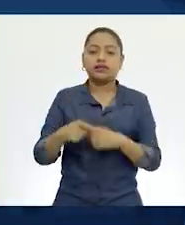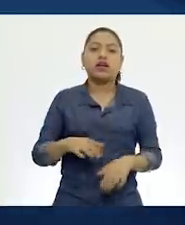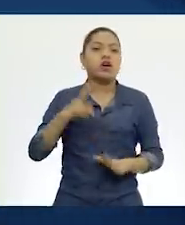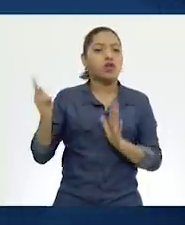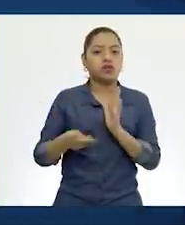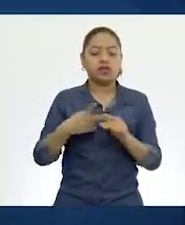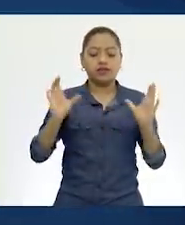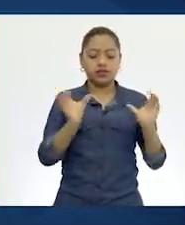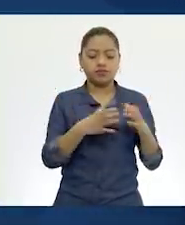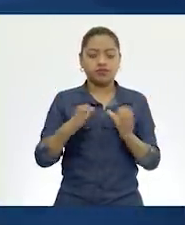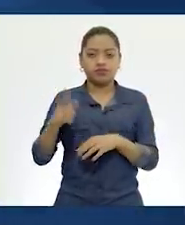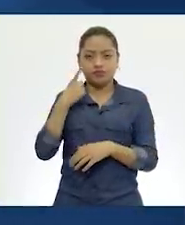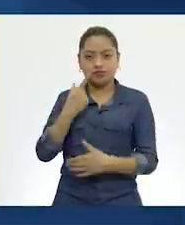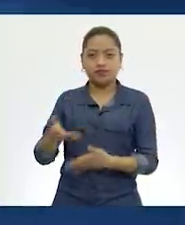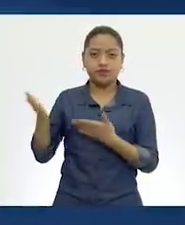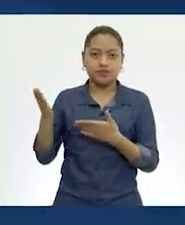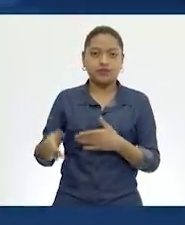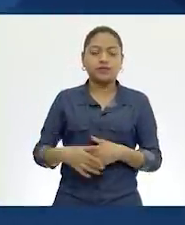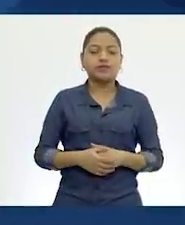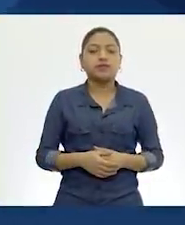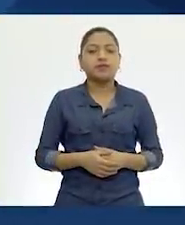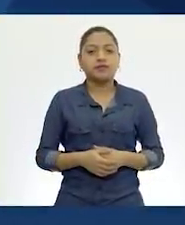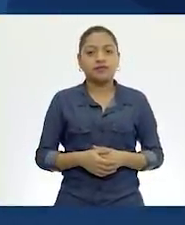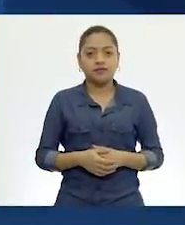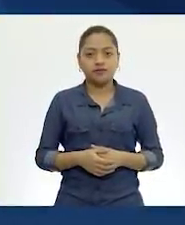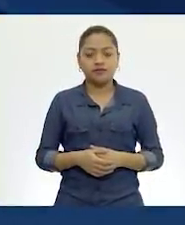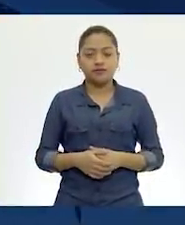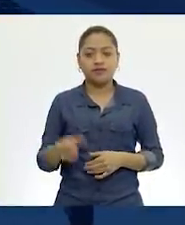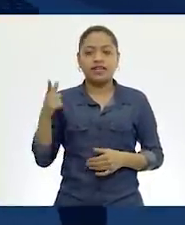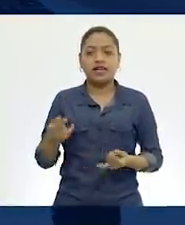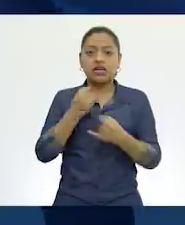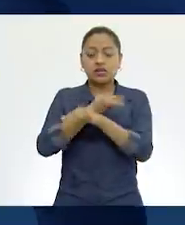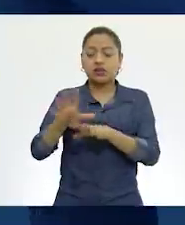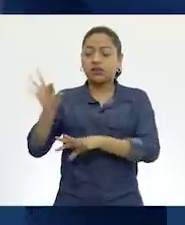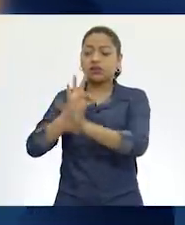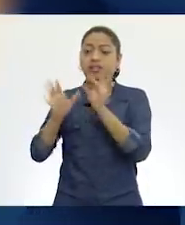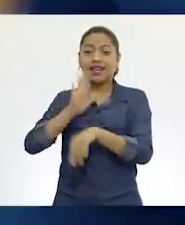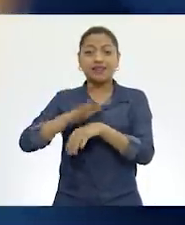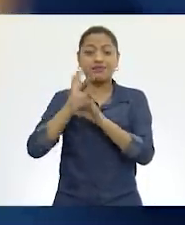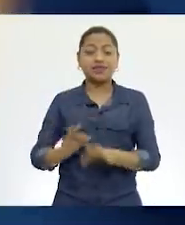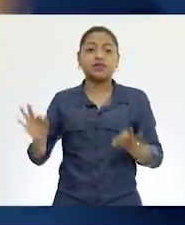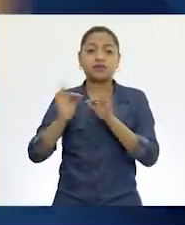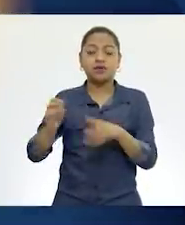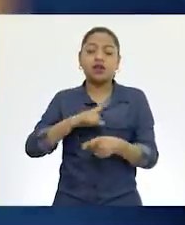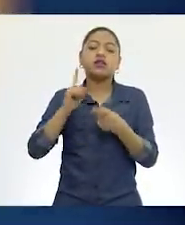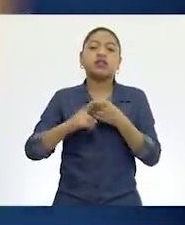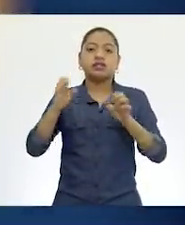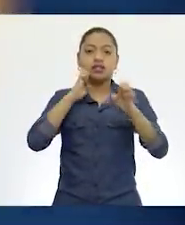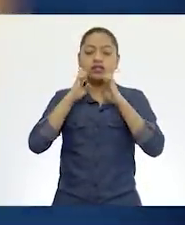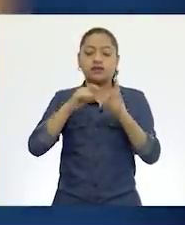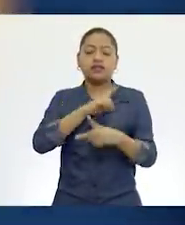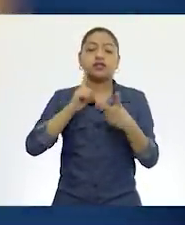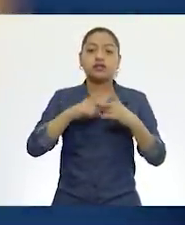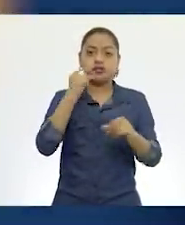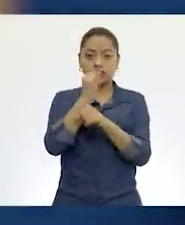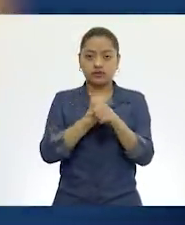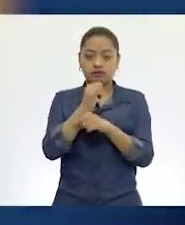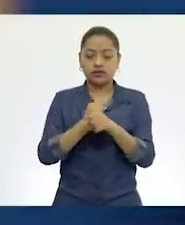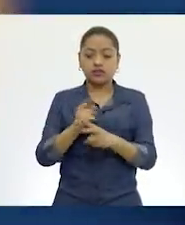más. Y tenemos estas fuentes primarias, que básicamente son las entrevistas, investigaciones,